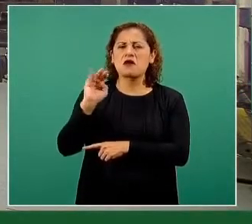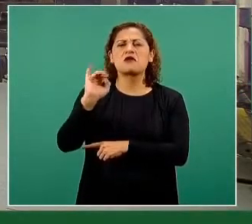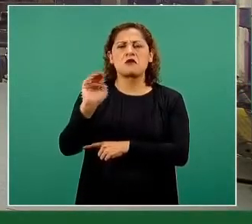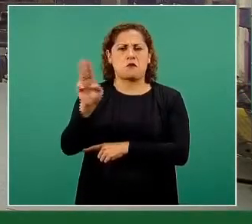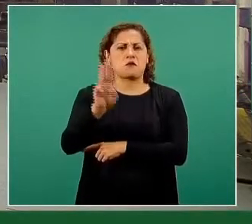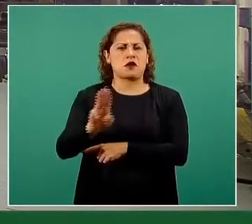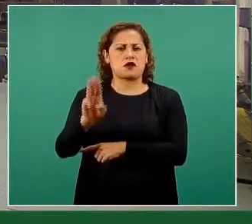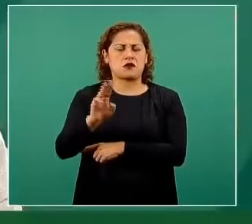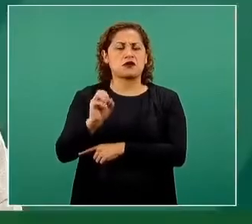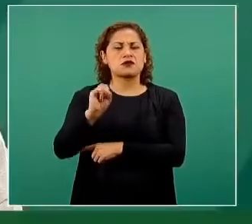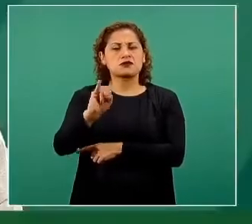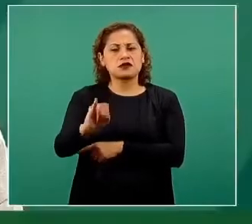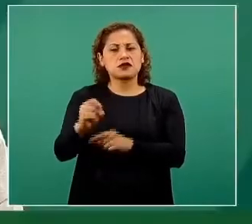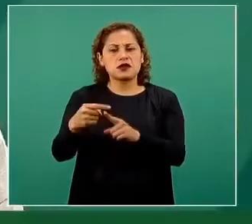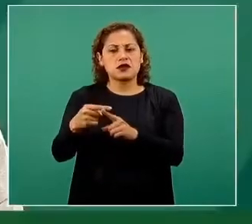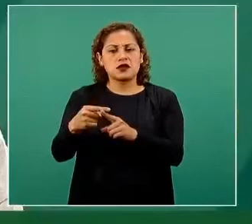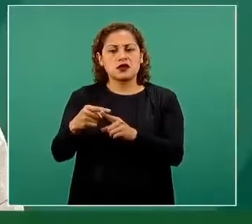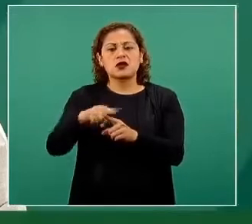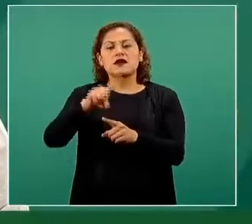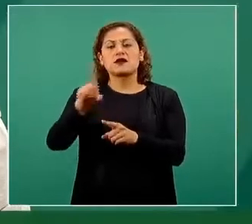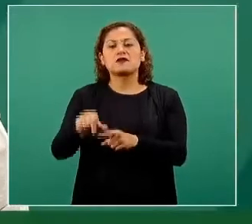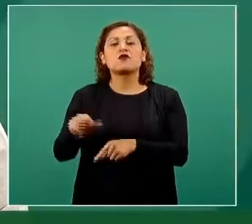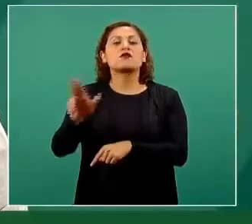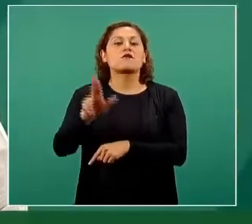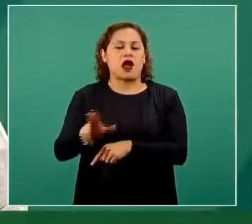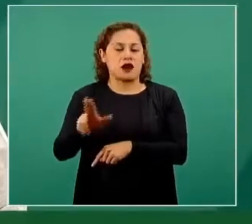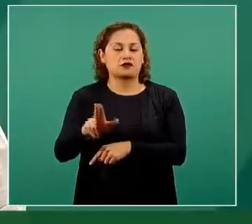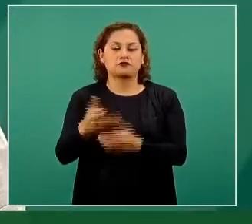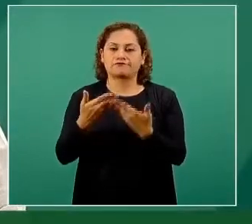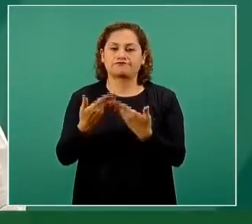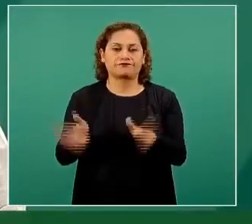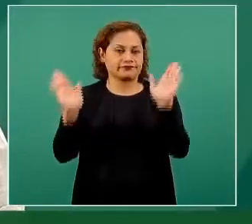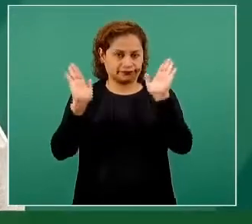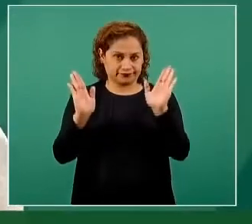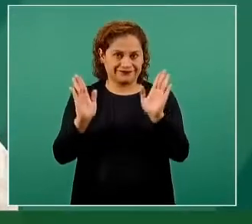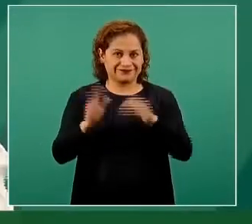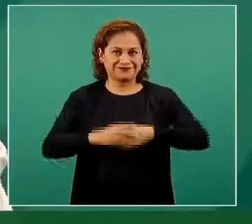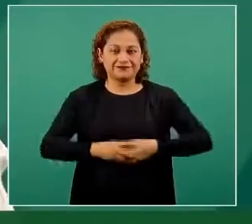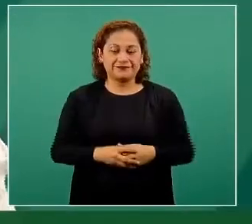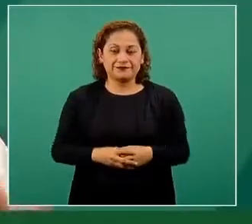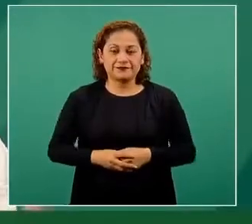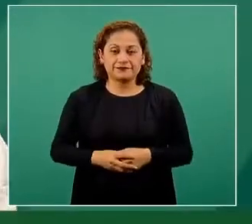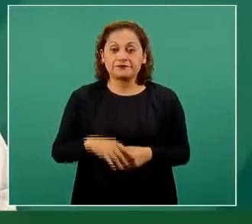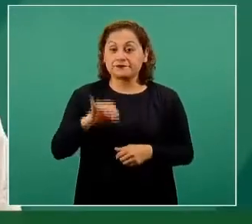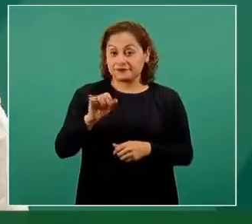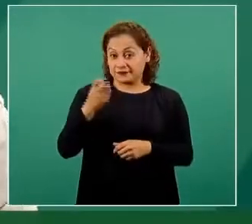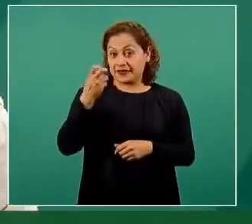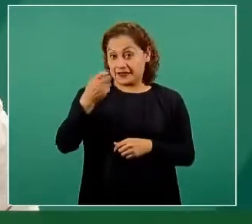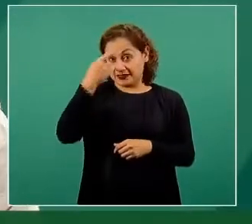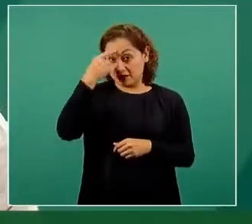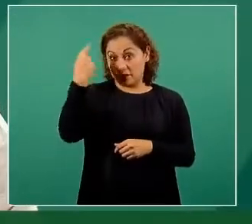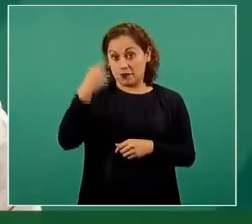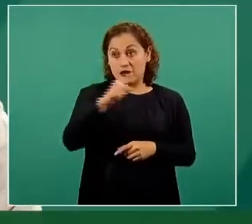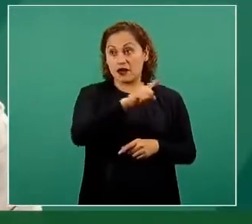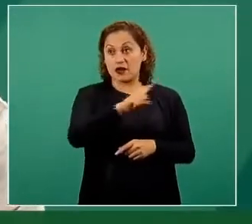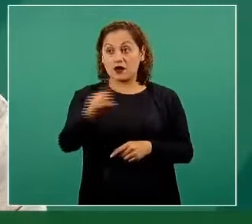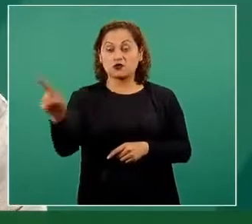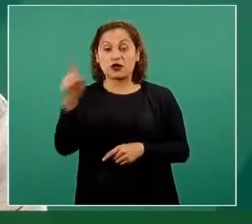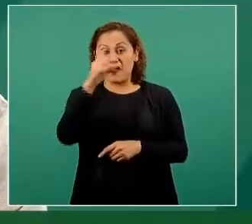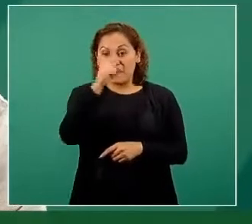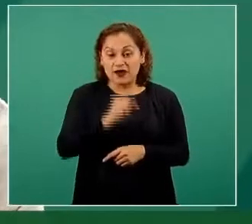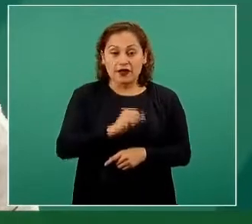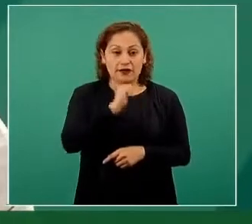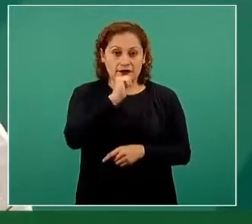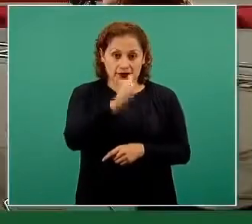realidad la liberamos el martes, para que estar seguros que no tuviera ningún fallo antes de